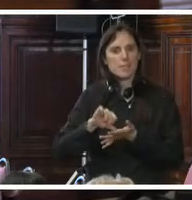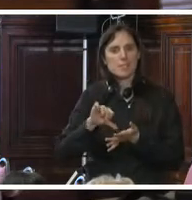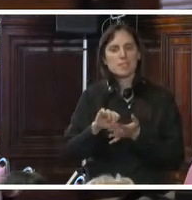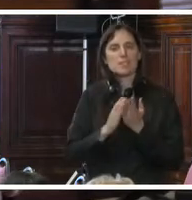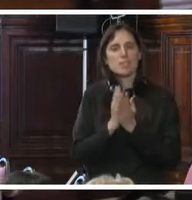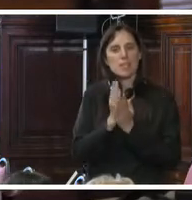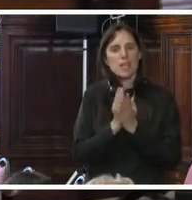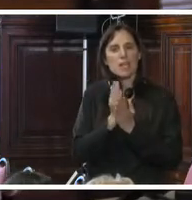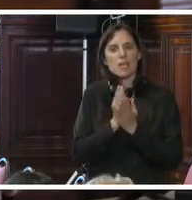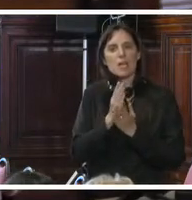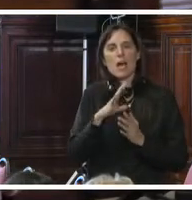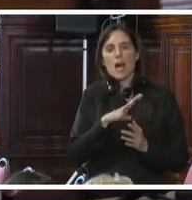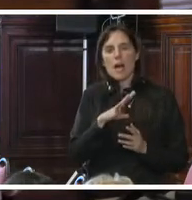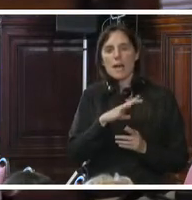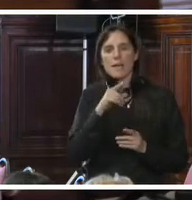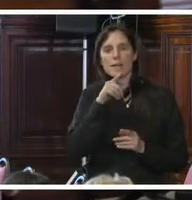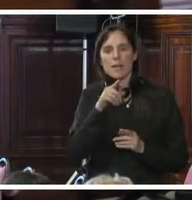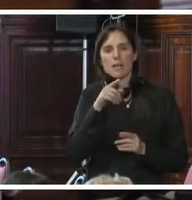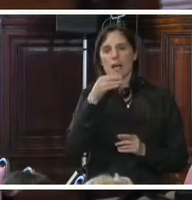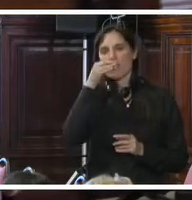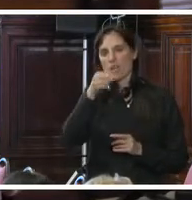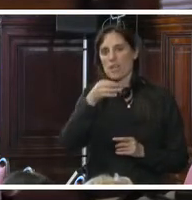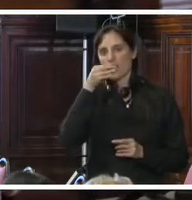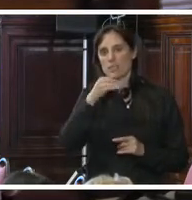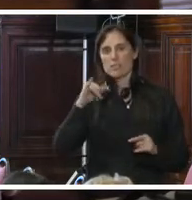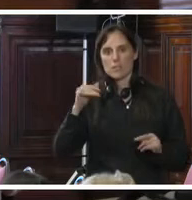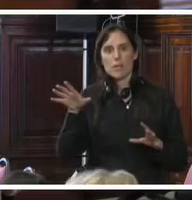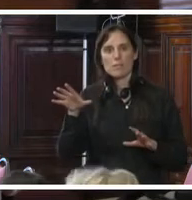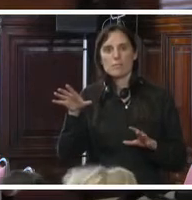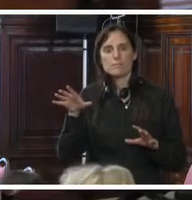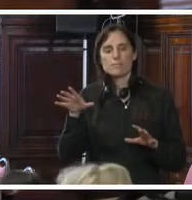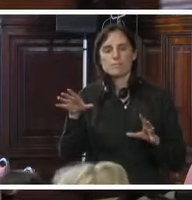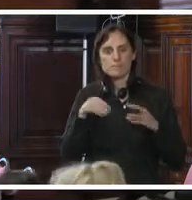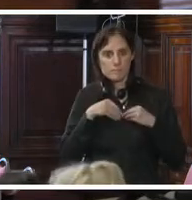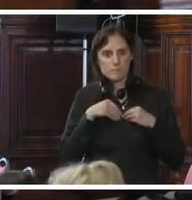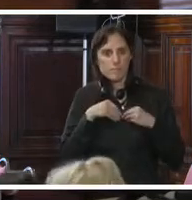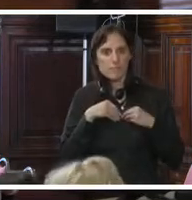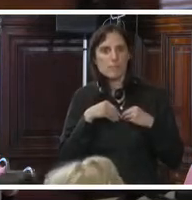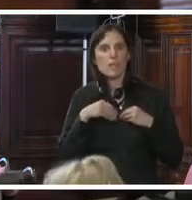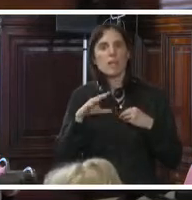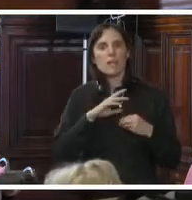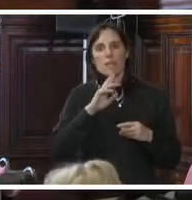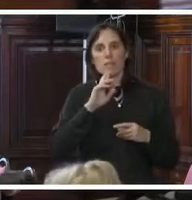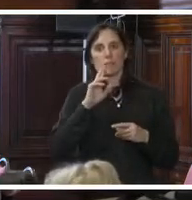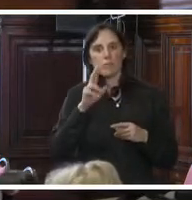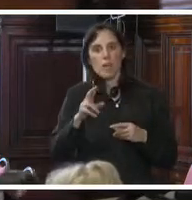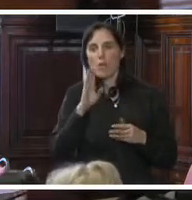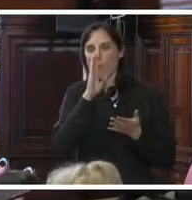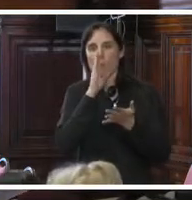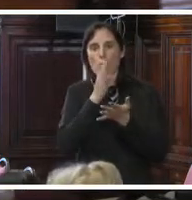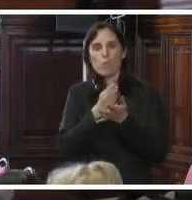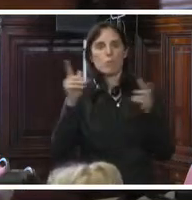toma como referencia para ello la declaración adoptada en función de los resultados de nuestro último